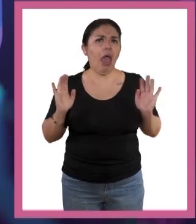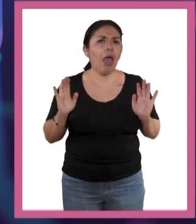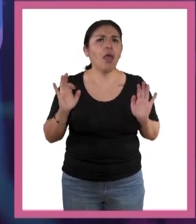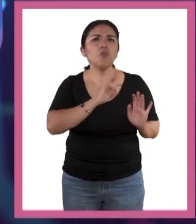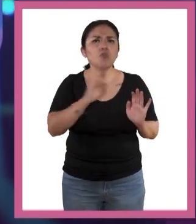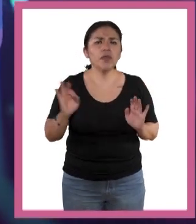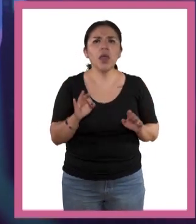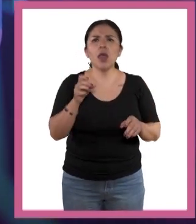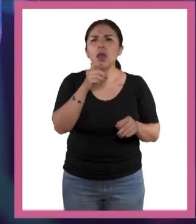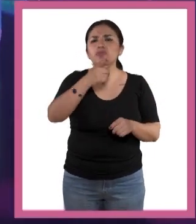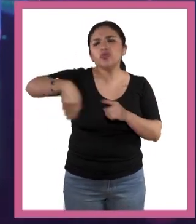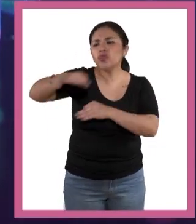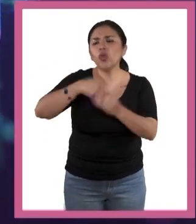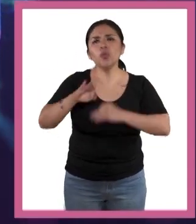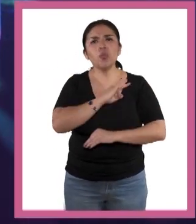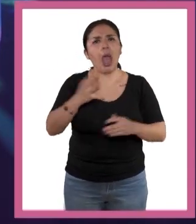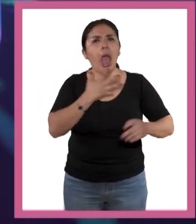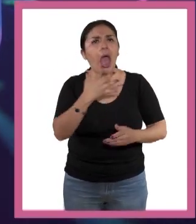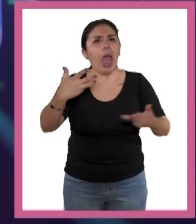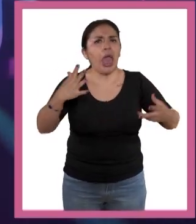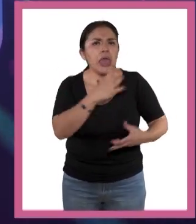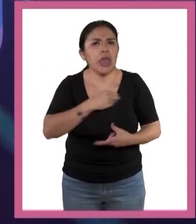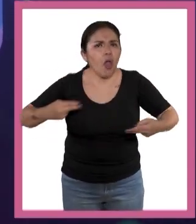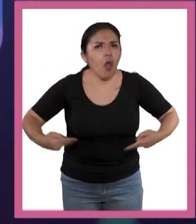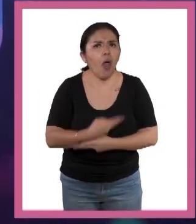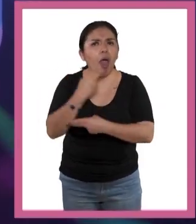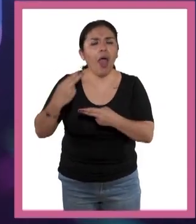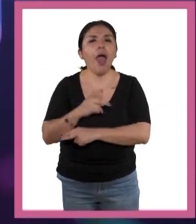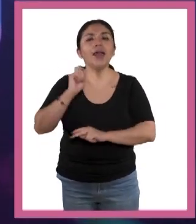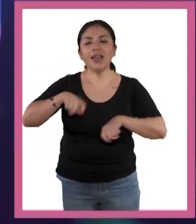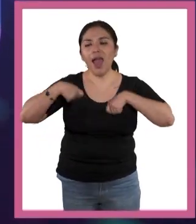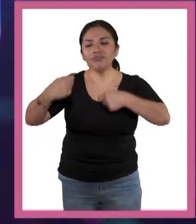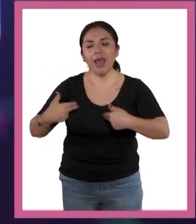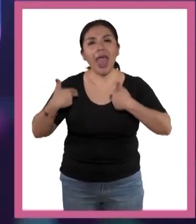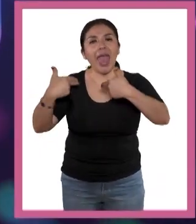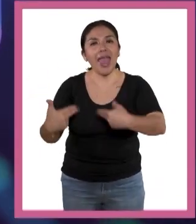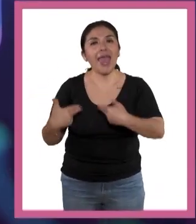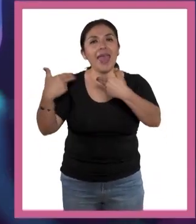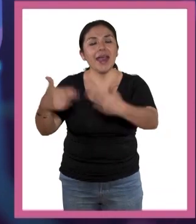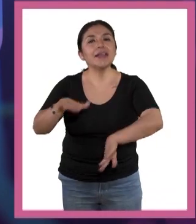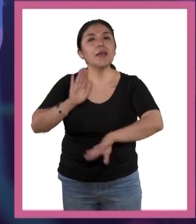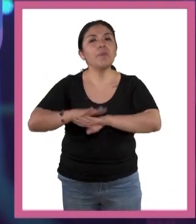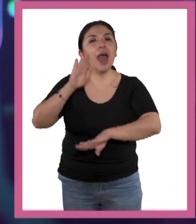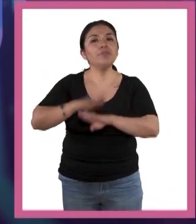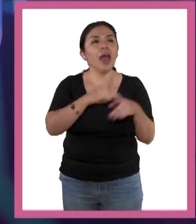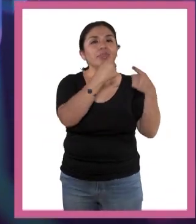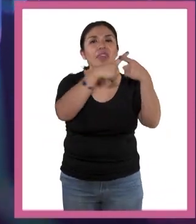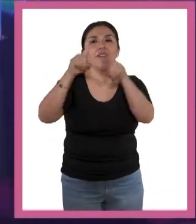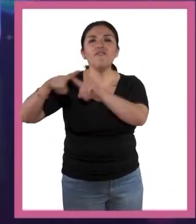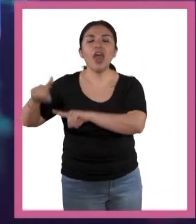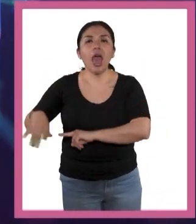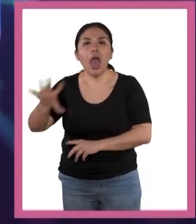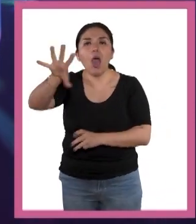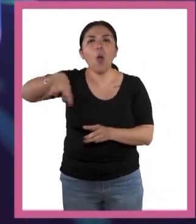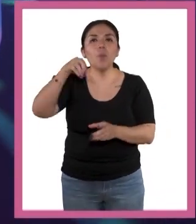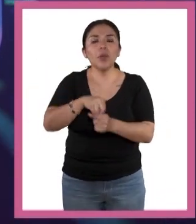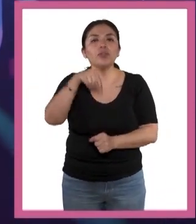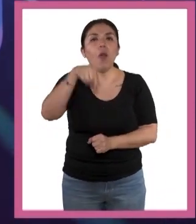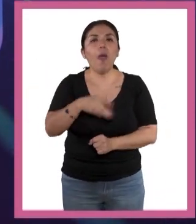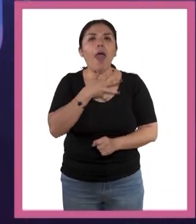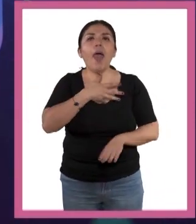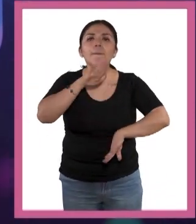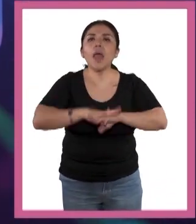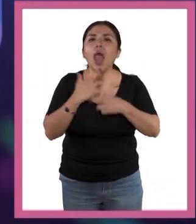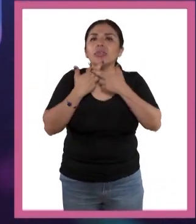y cualquiera puede tener hijos, pues sus hijos se van a aparecer a él. Y entonces vamos a ser cada vez más diversos en esta cuestión, van a aparecer